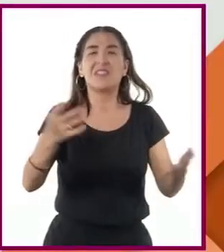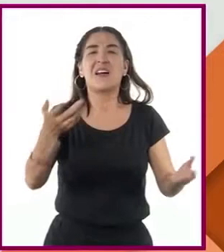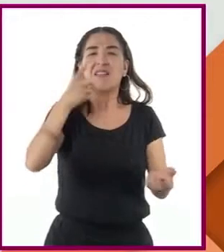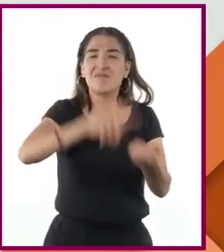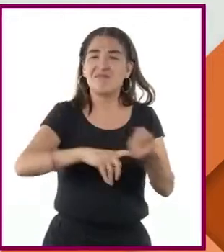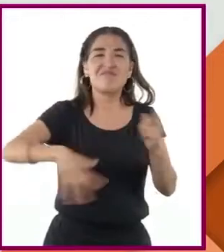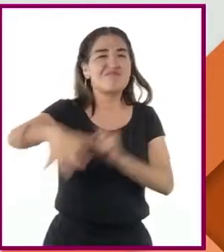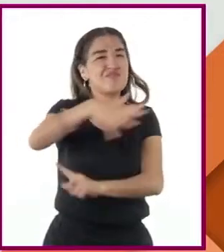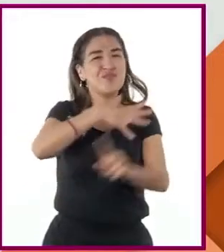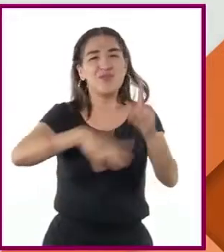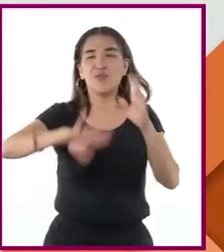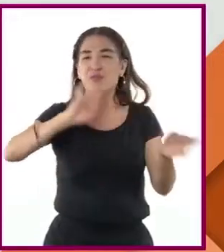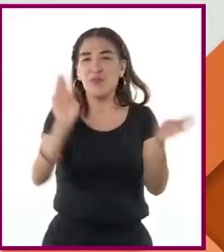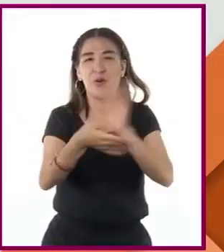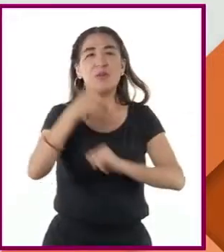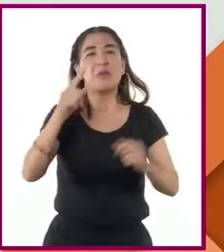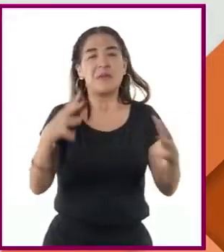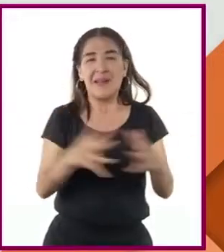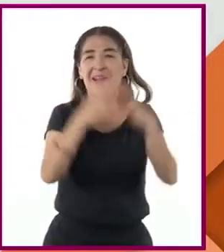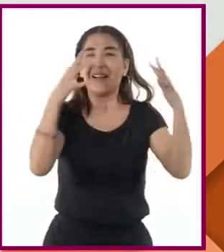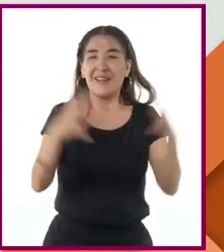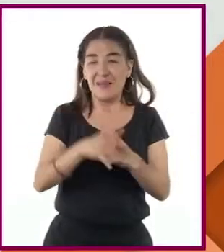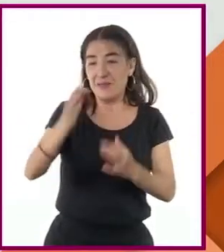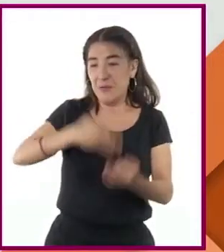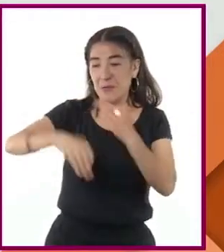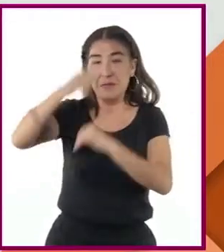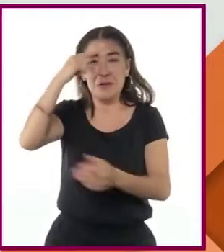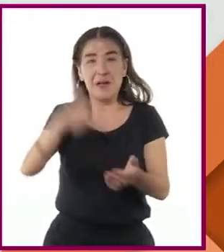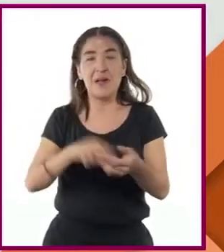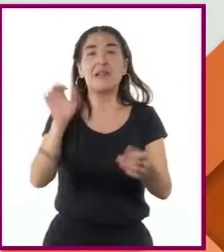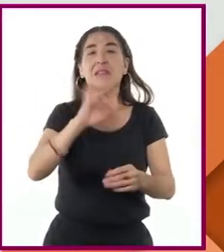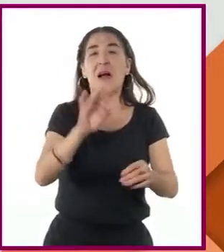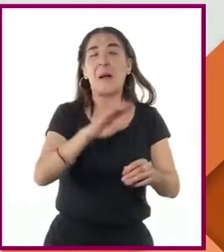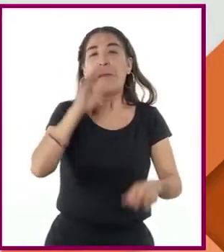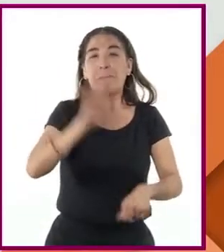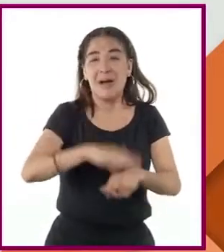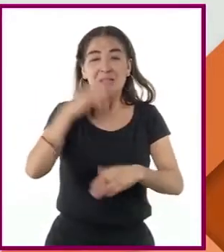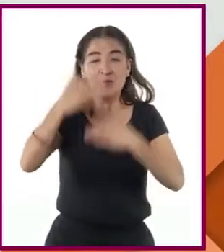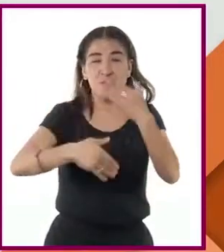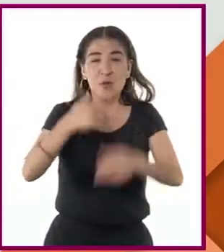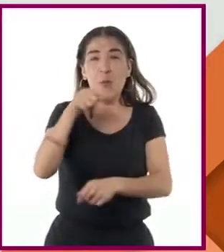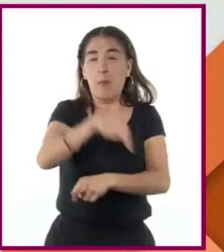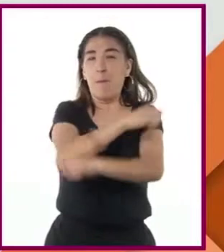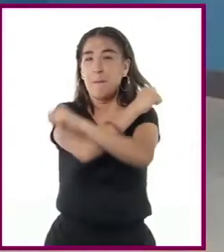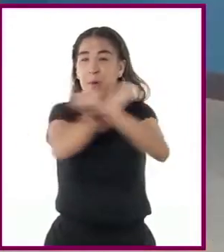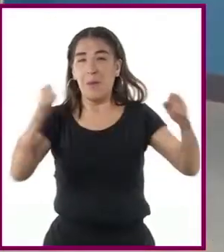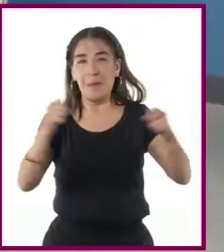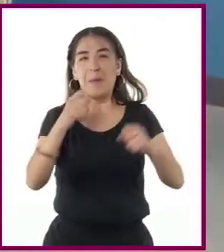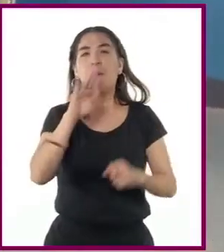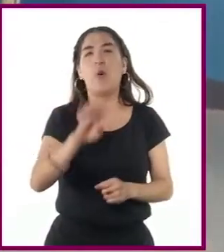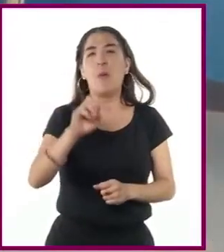global que, tal como creían muchos, podía estallar en cualquier momento y arrasar a la humanidad.